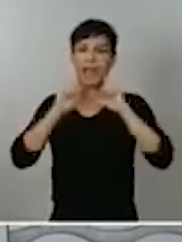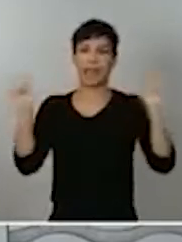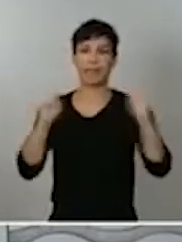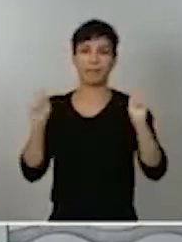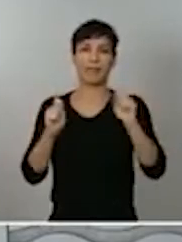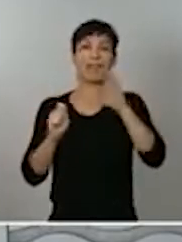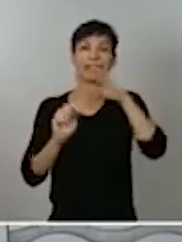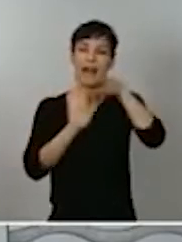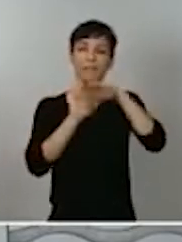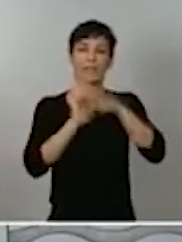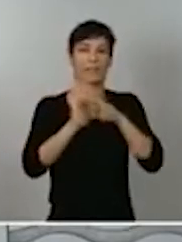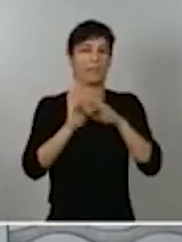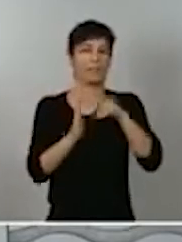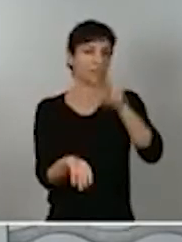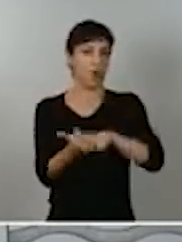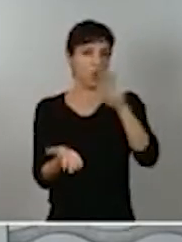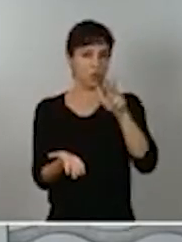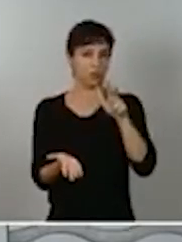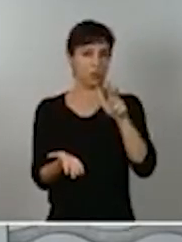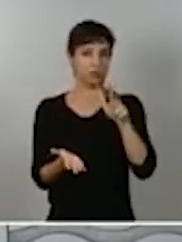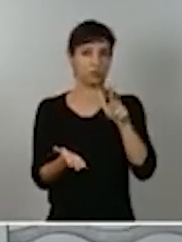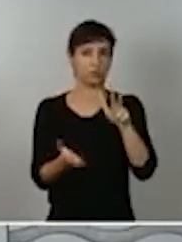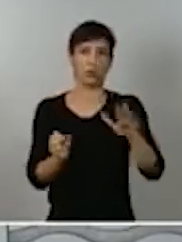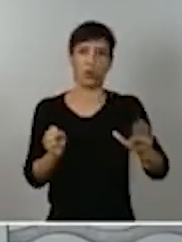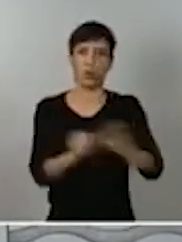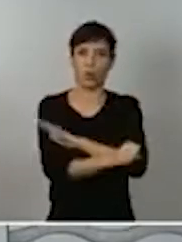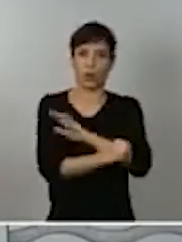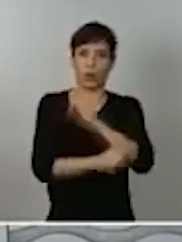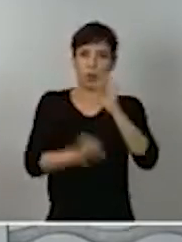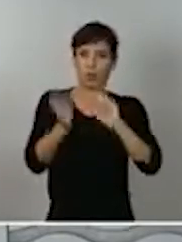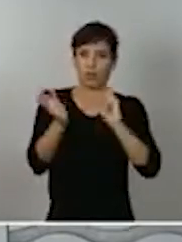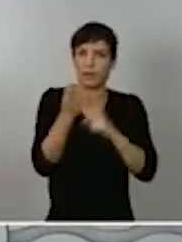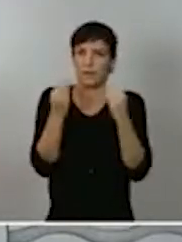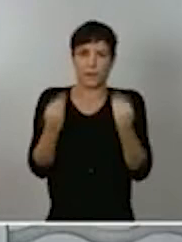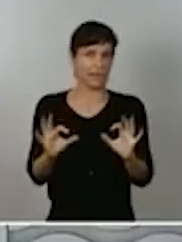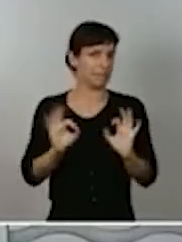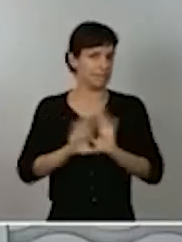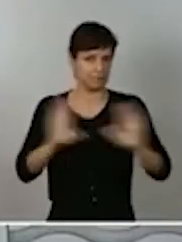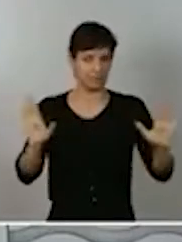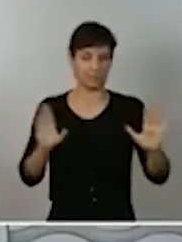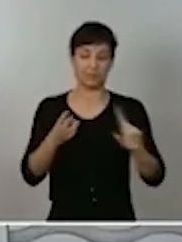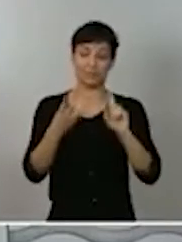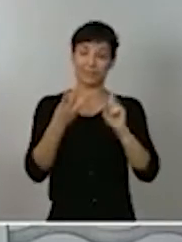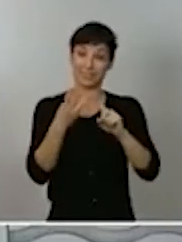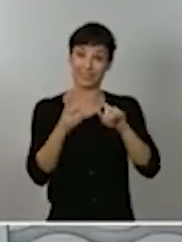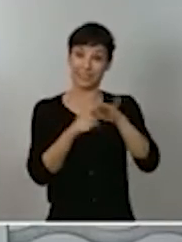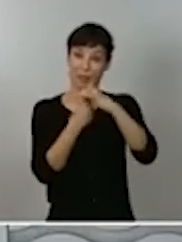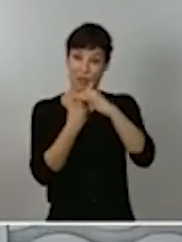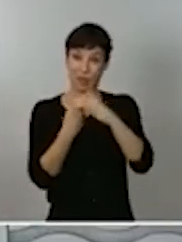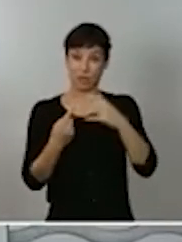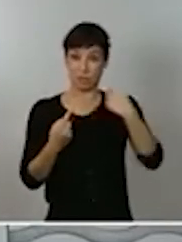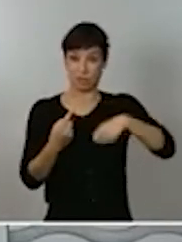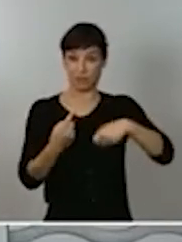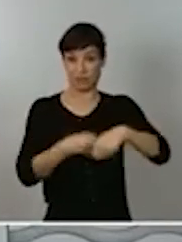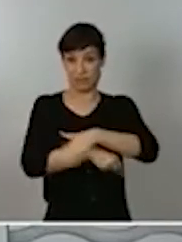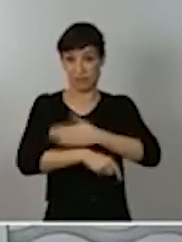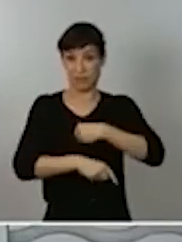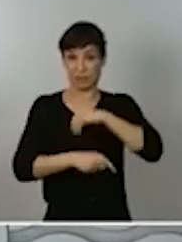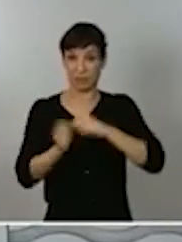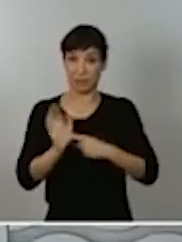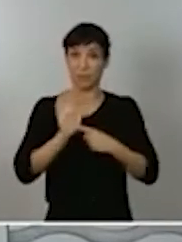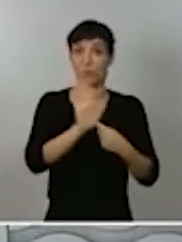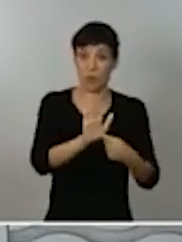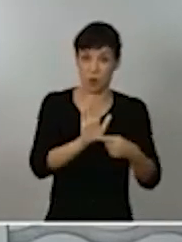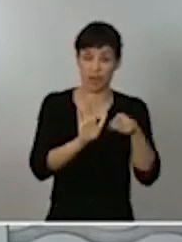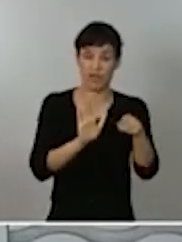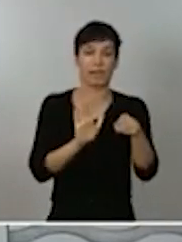cuestión, o diera cobertura jurídica a todas las medidas en cuestión. Y, en tercer lugar, que el Gobierno de España, quien declarase